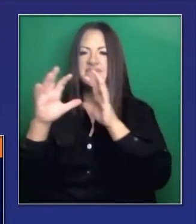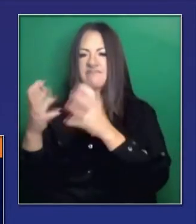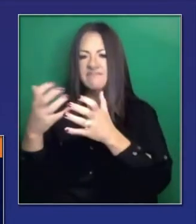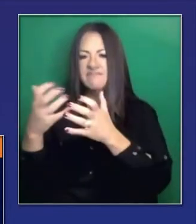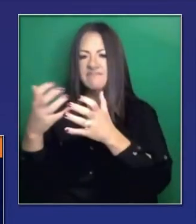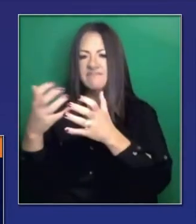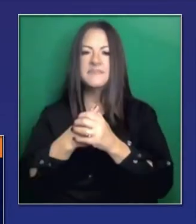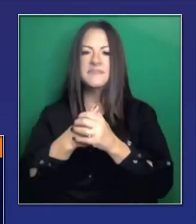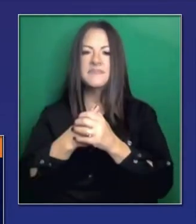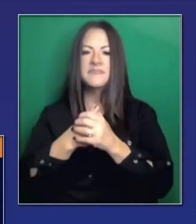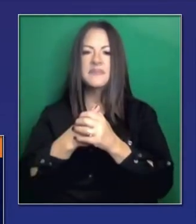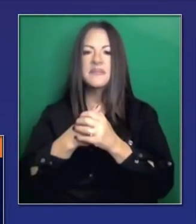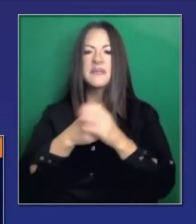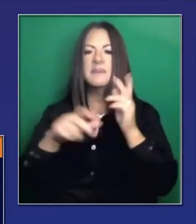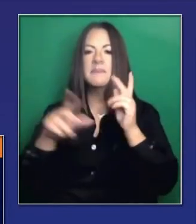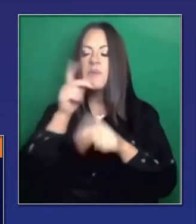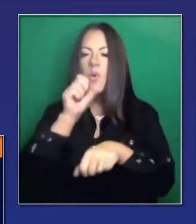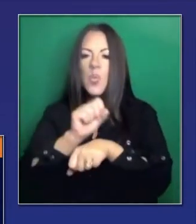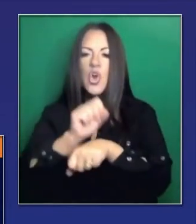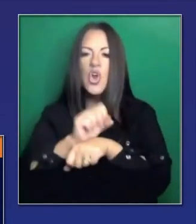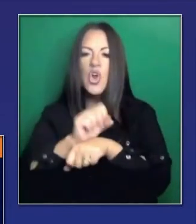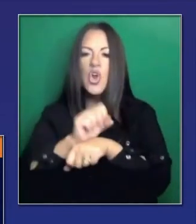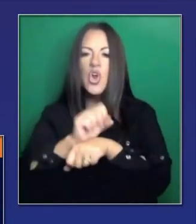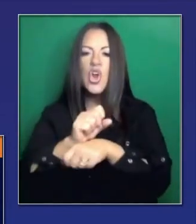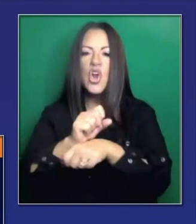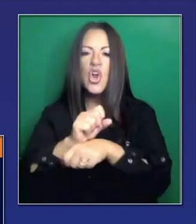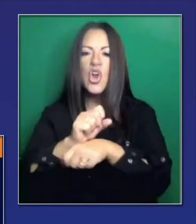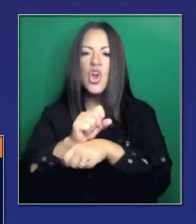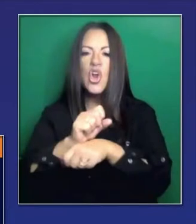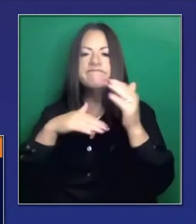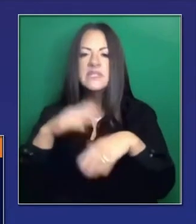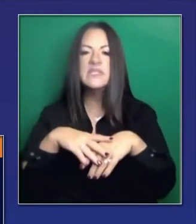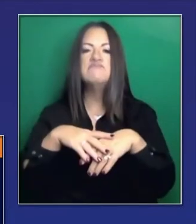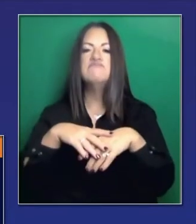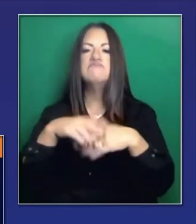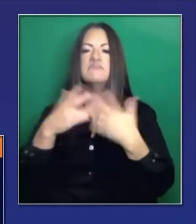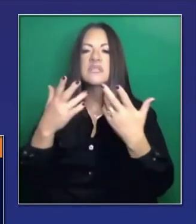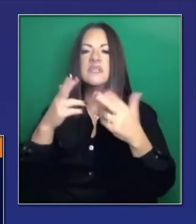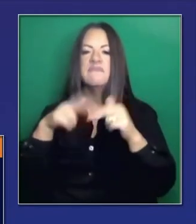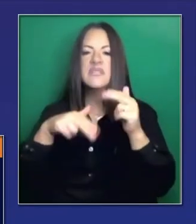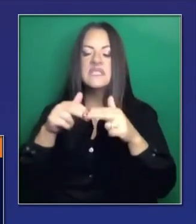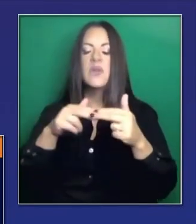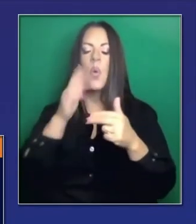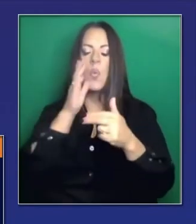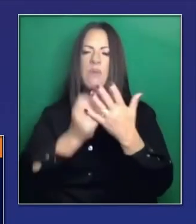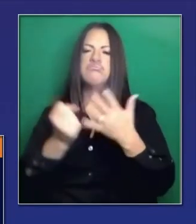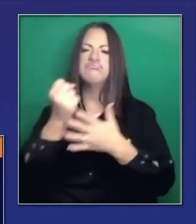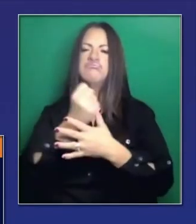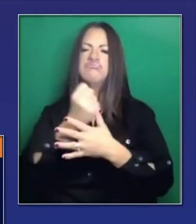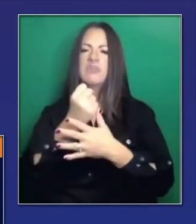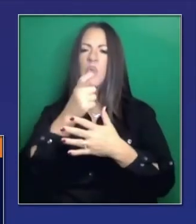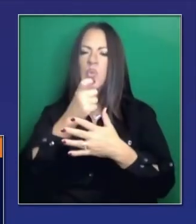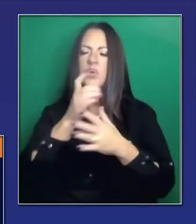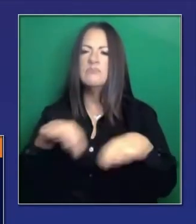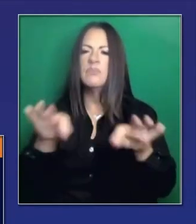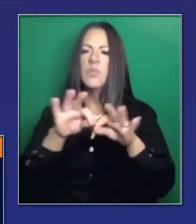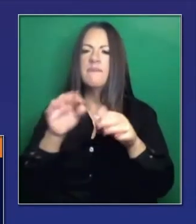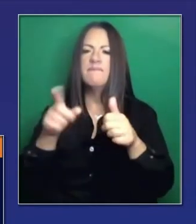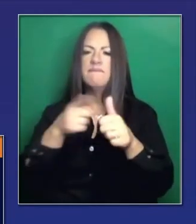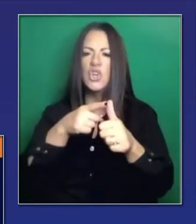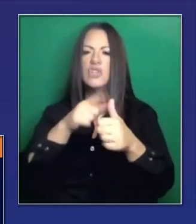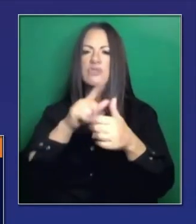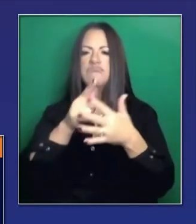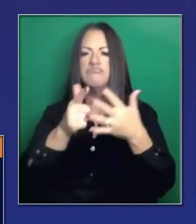industrial, residencial, comercial, viviendas, servicios que recibirán esa prioridad. Fase